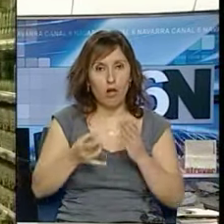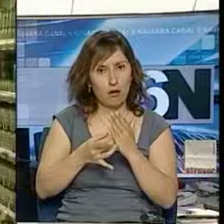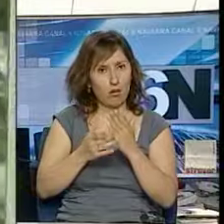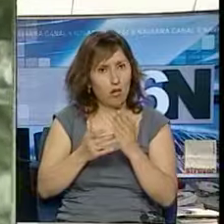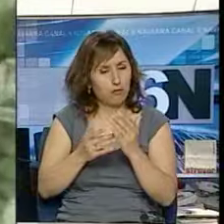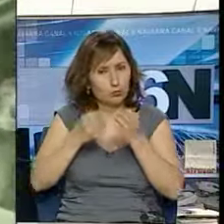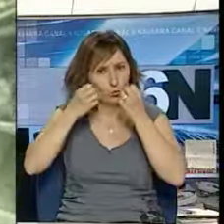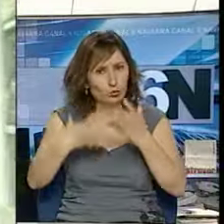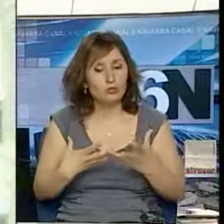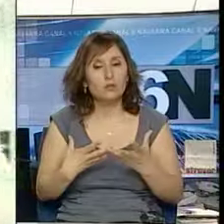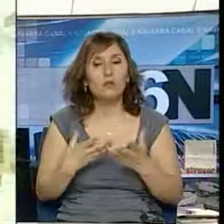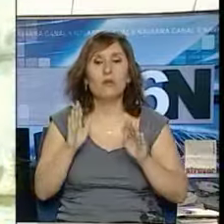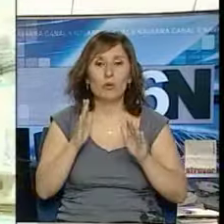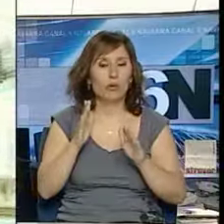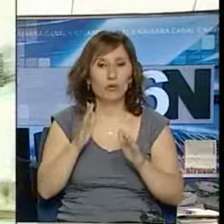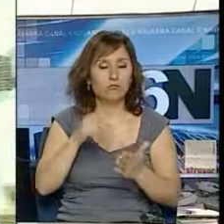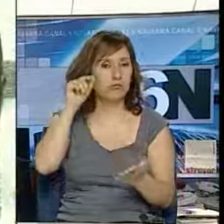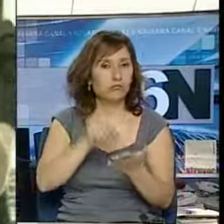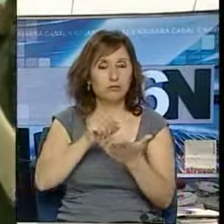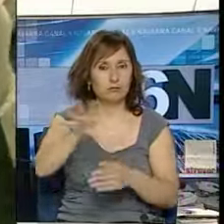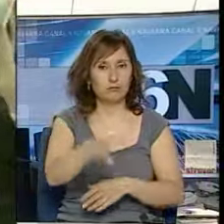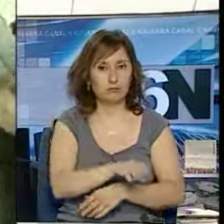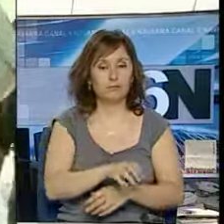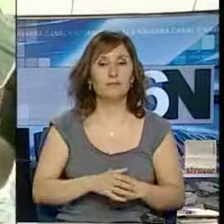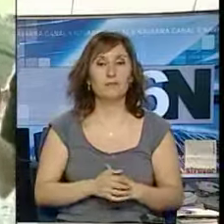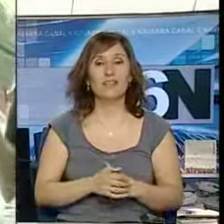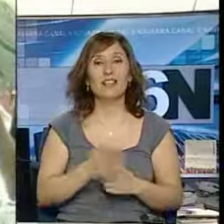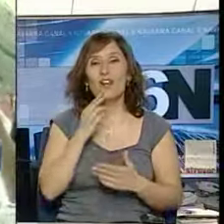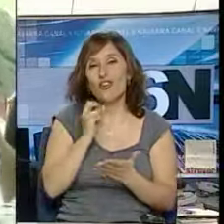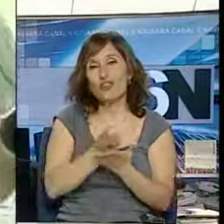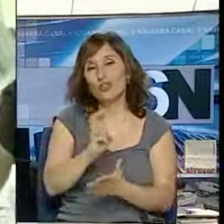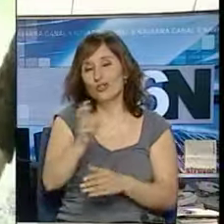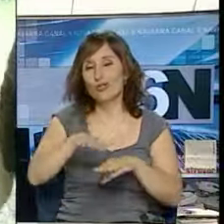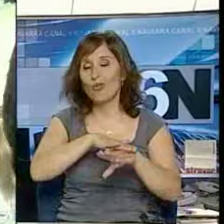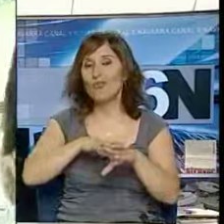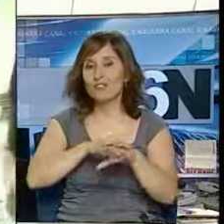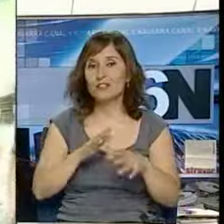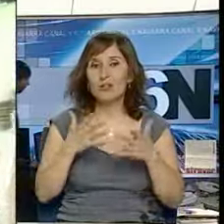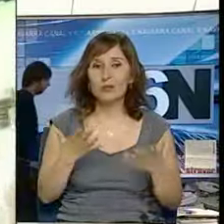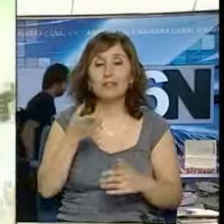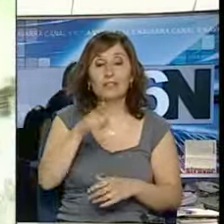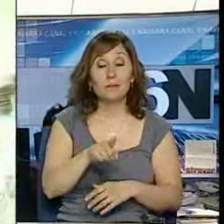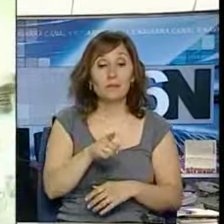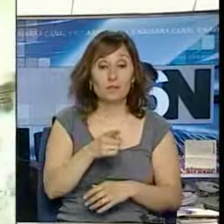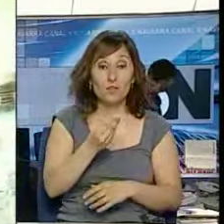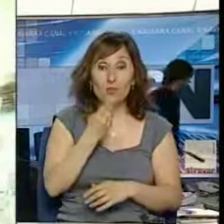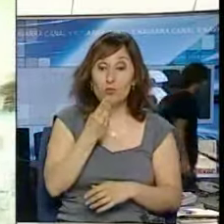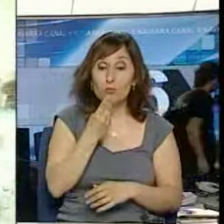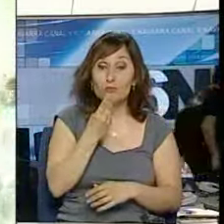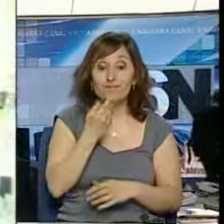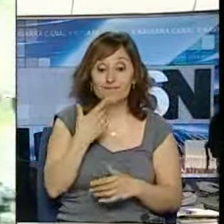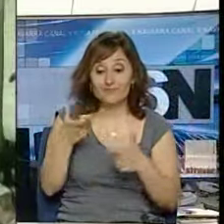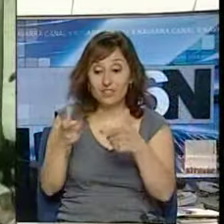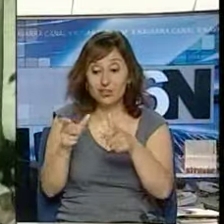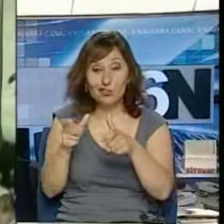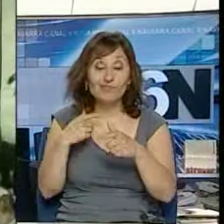calidad, pero de una forma inmediata y cómoda. Y desde luego hay otro reto también muy básico que es que a la alimentación, por desgracia para el